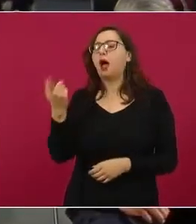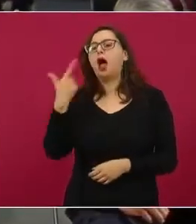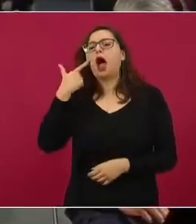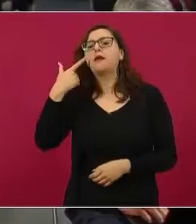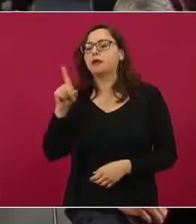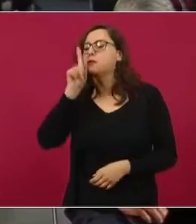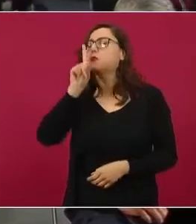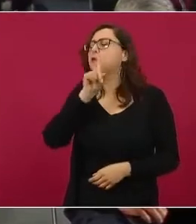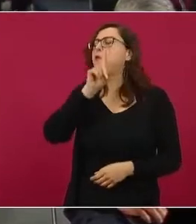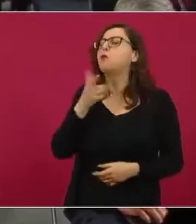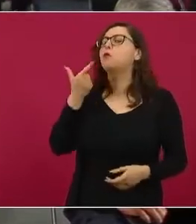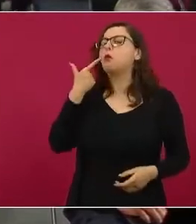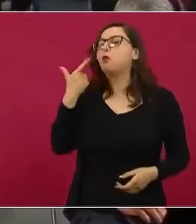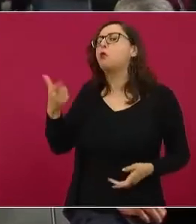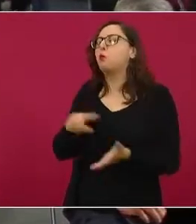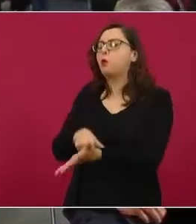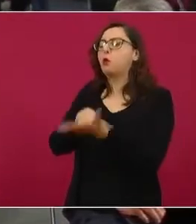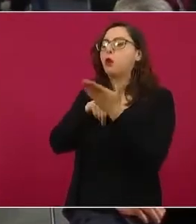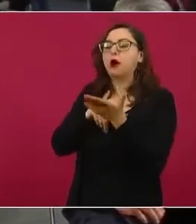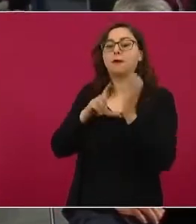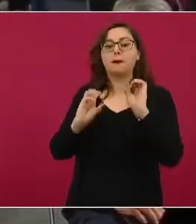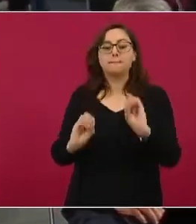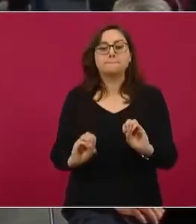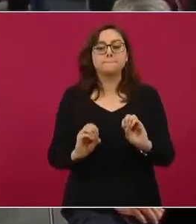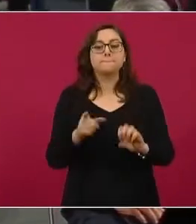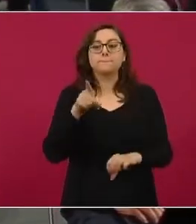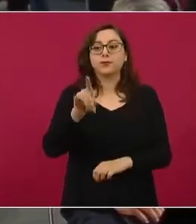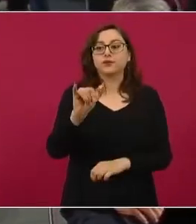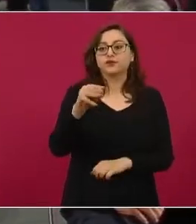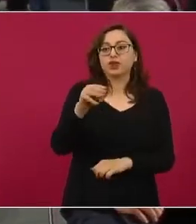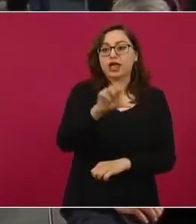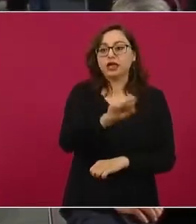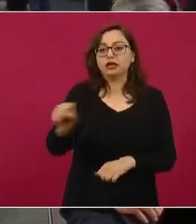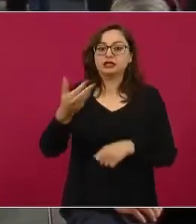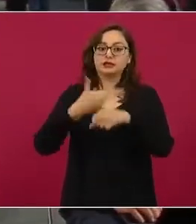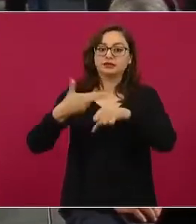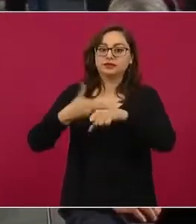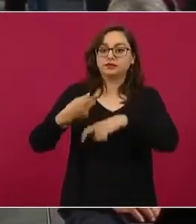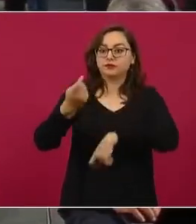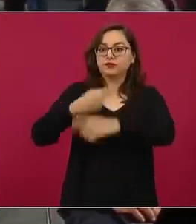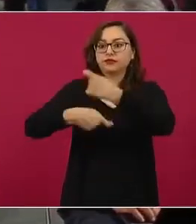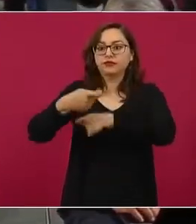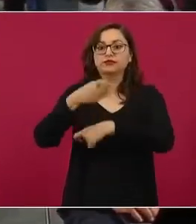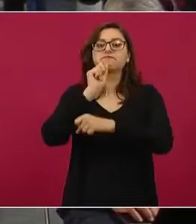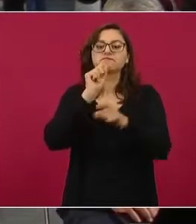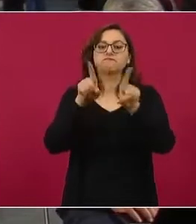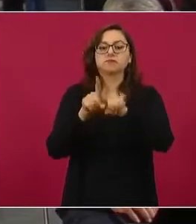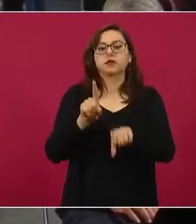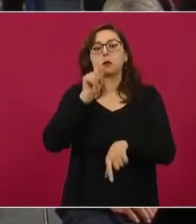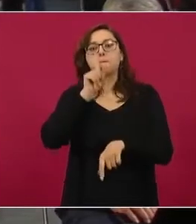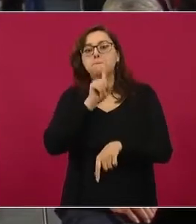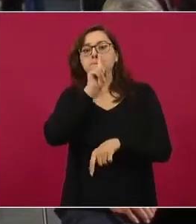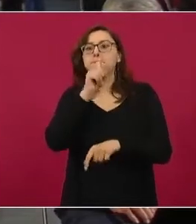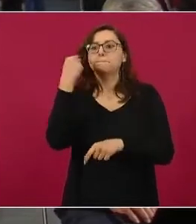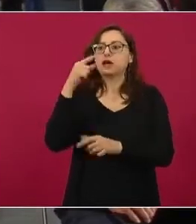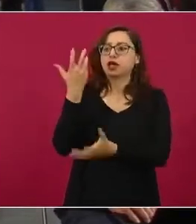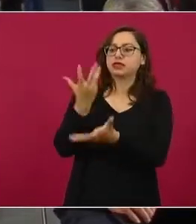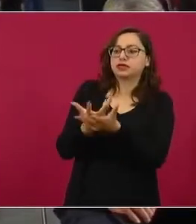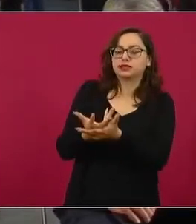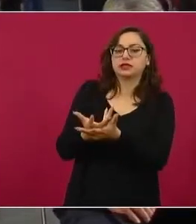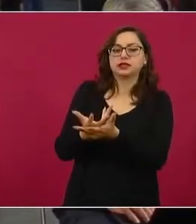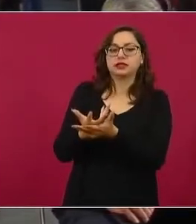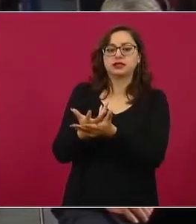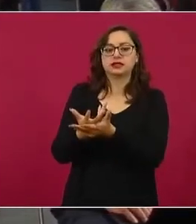o porque para hacer el trámite ante el Instituto Mexicano del Seguro Social les piden la prueba para darles el… como se dice,